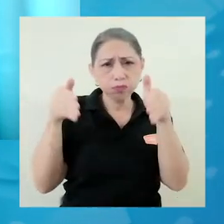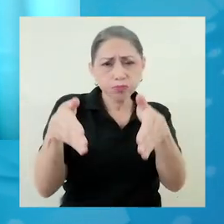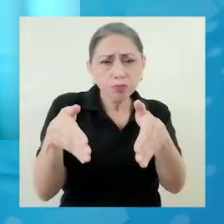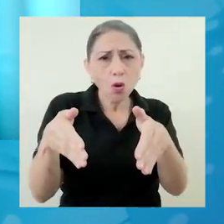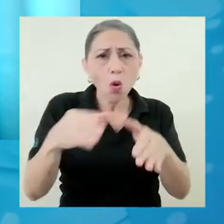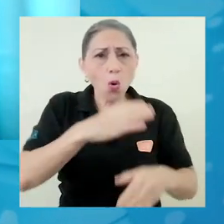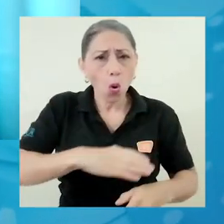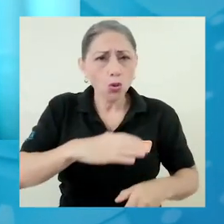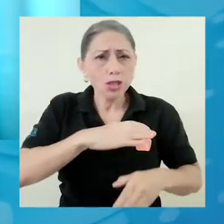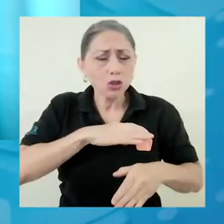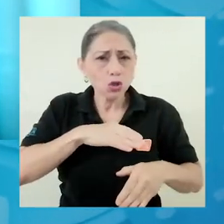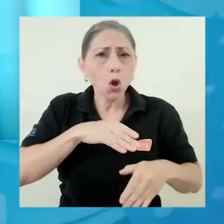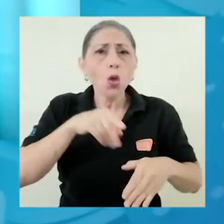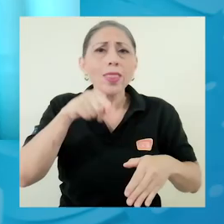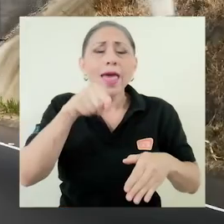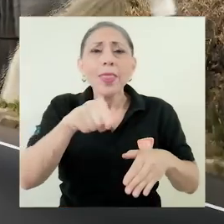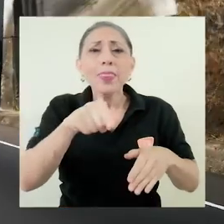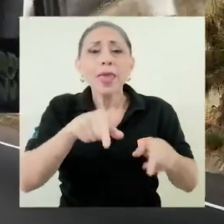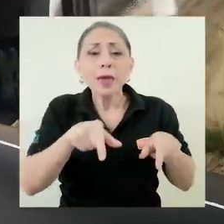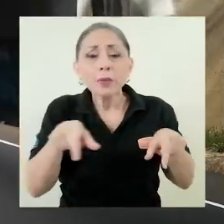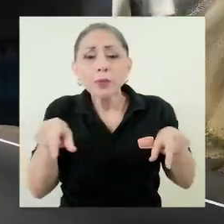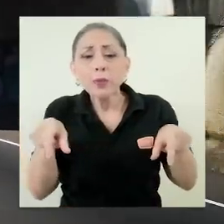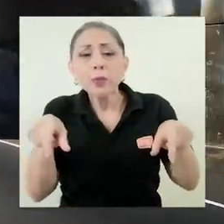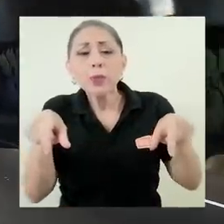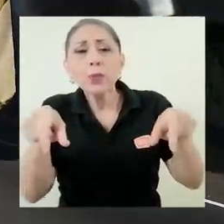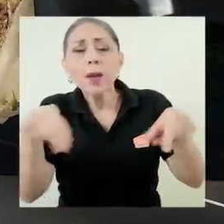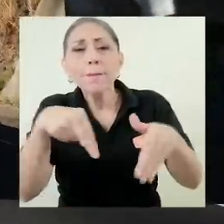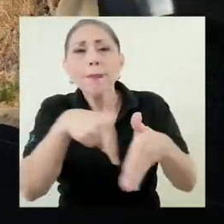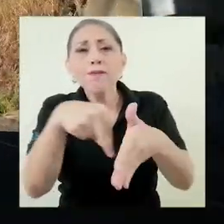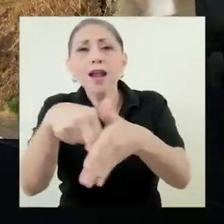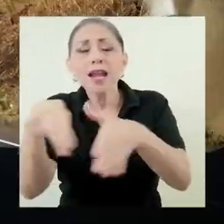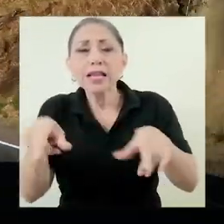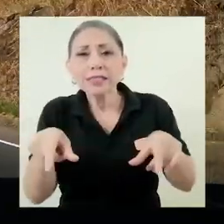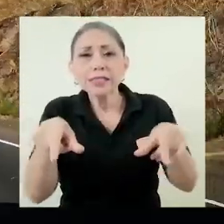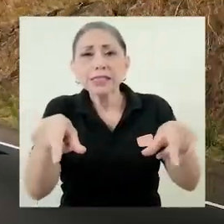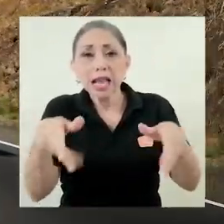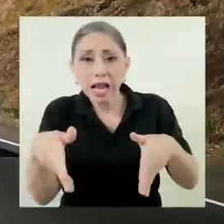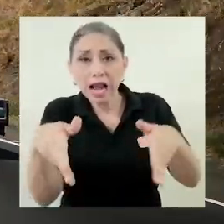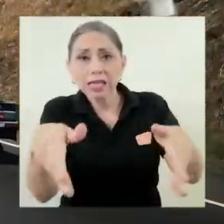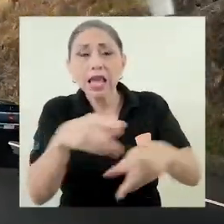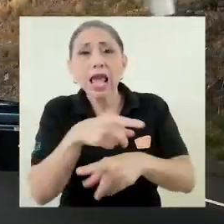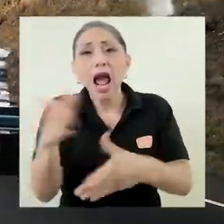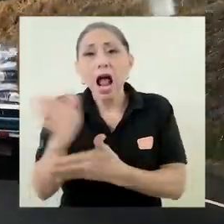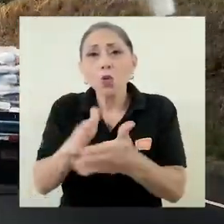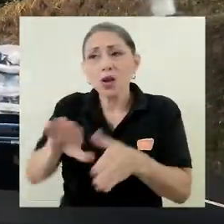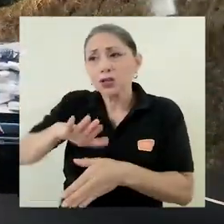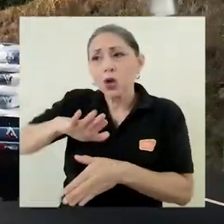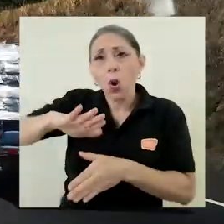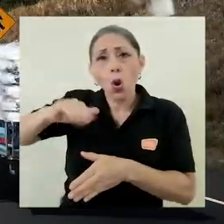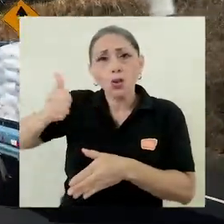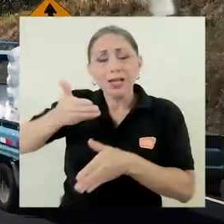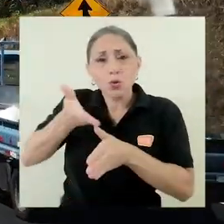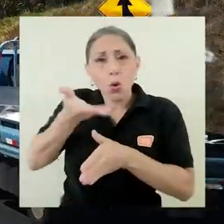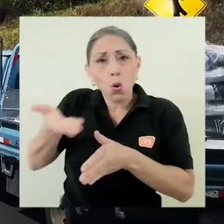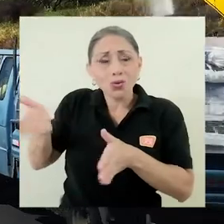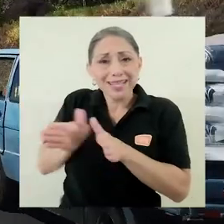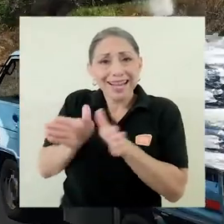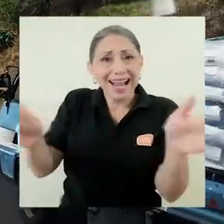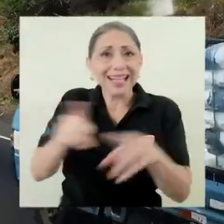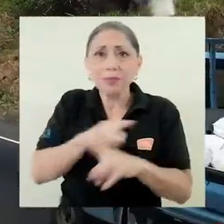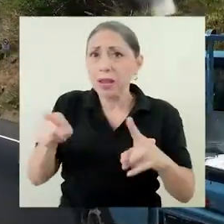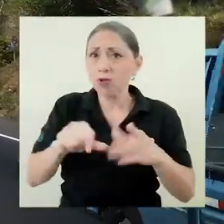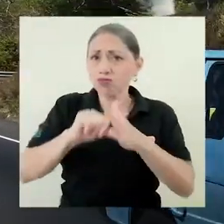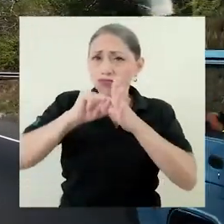en la condición de las barreras y algunas generalidades de otros temas, pero no son el fuerte, ya que los datos base